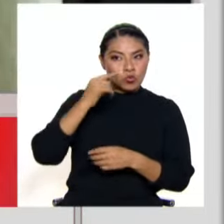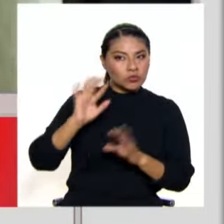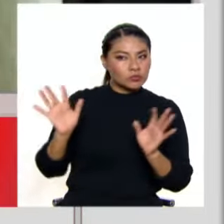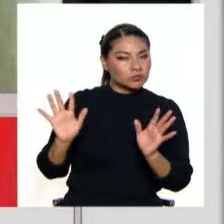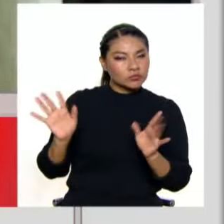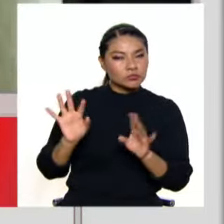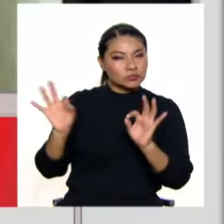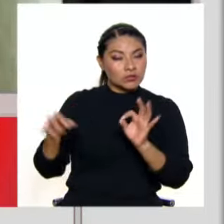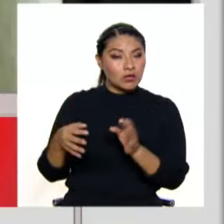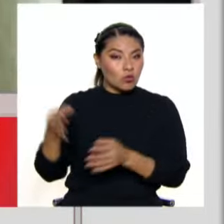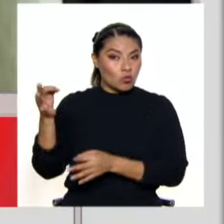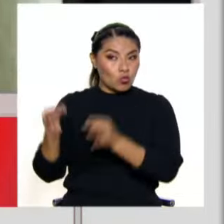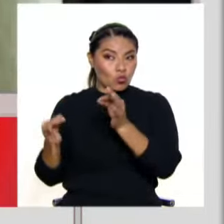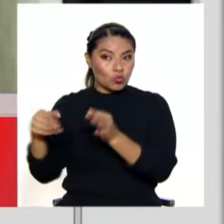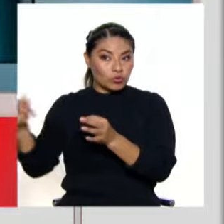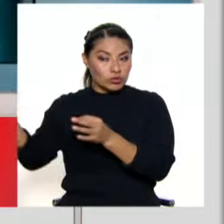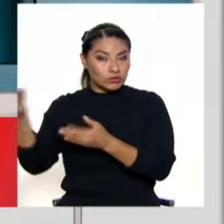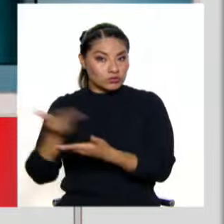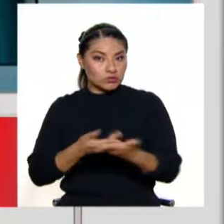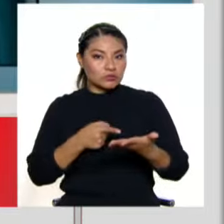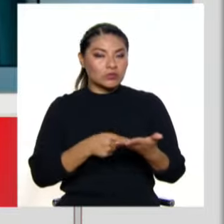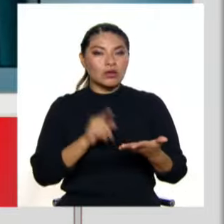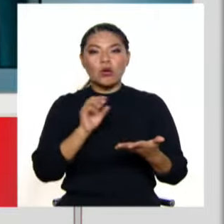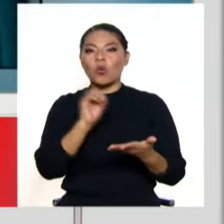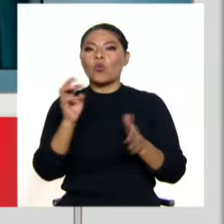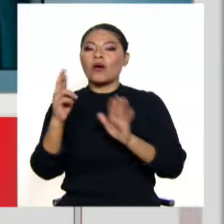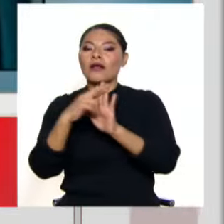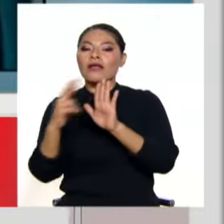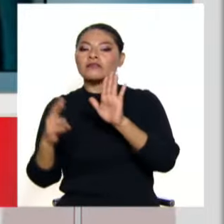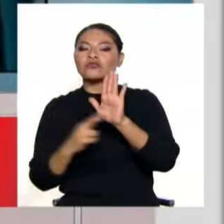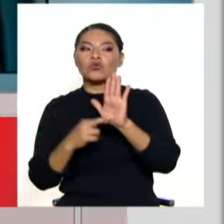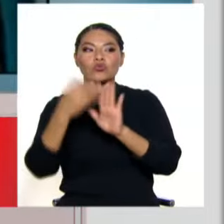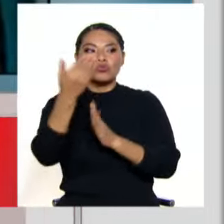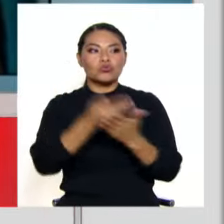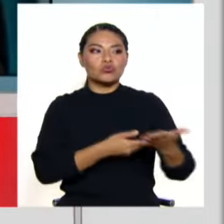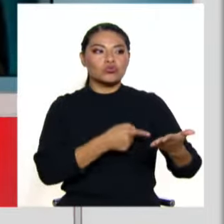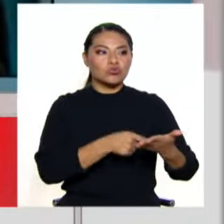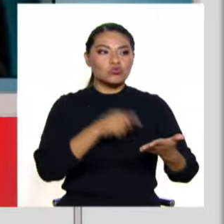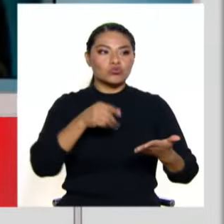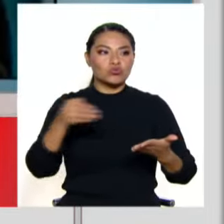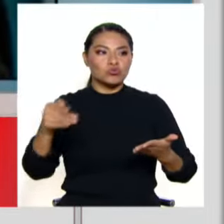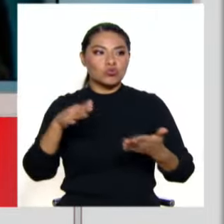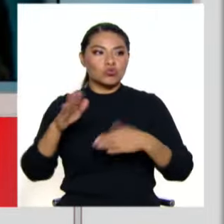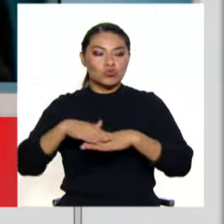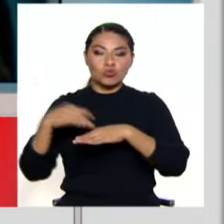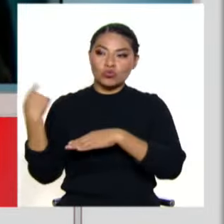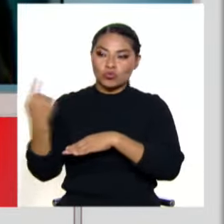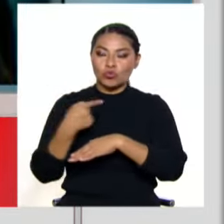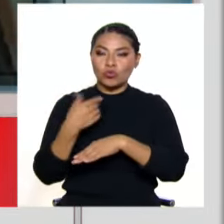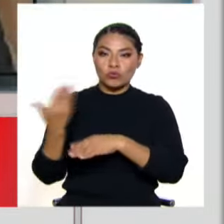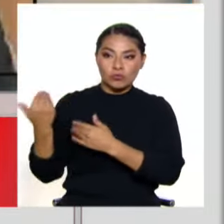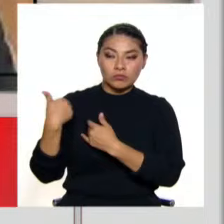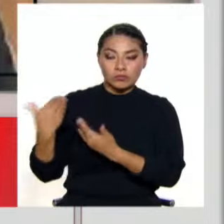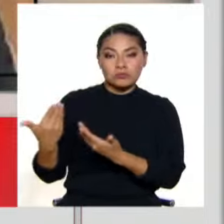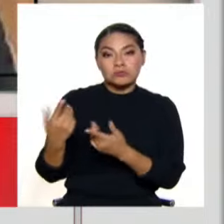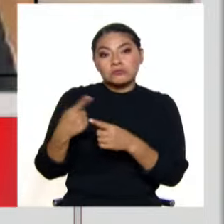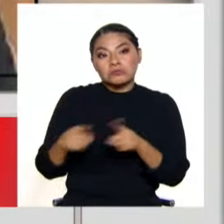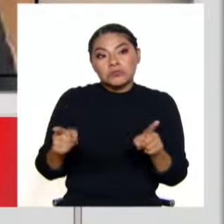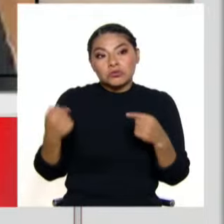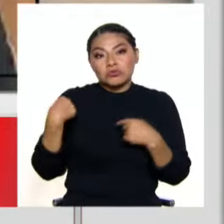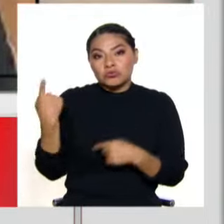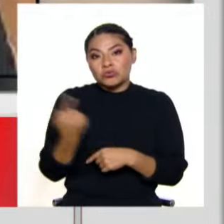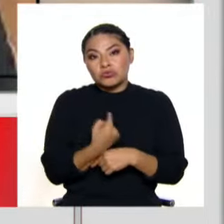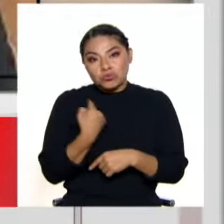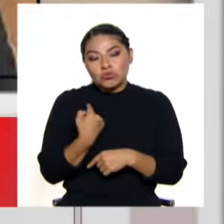creo que el Poder Judicial de aquí al 5 emita una resolución que anule esa decisión que ha tomado la Junta. Pero nosotros